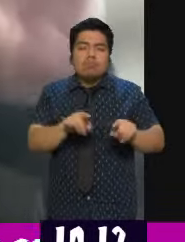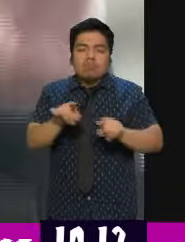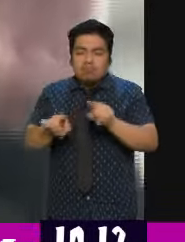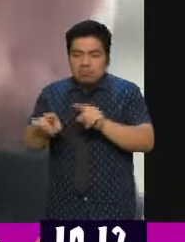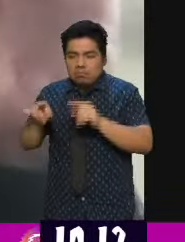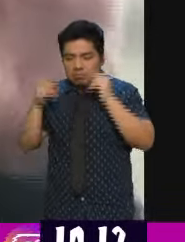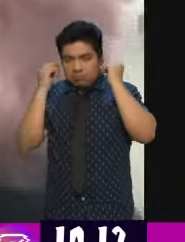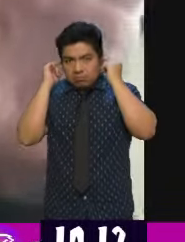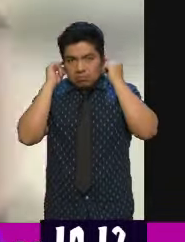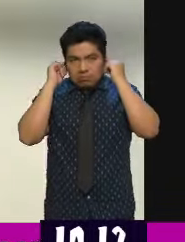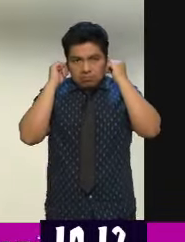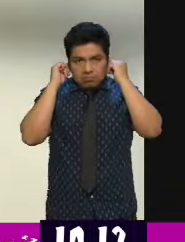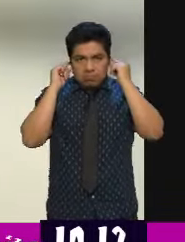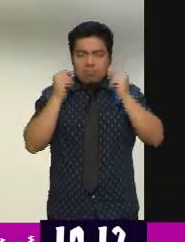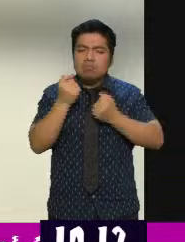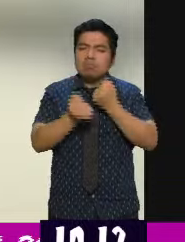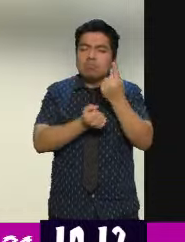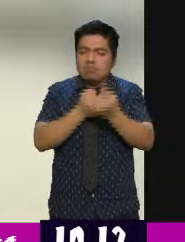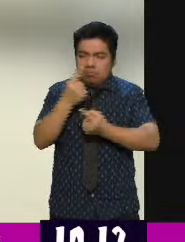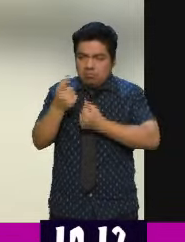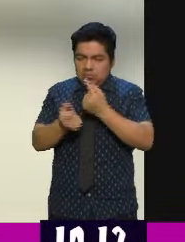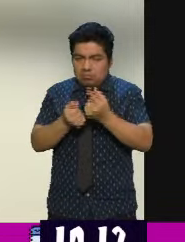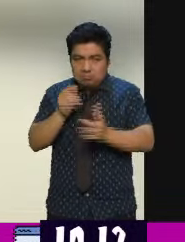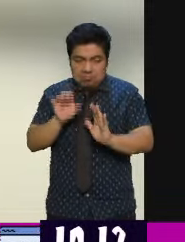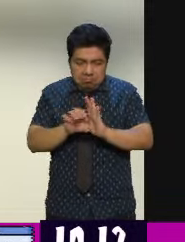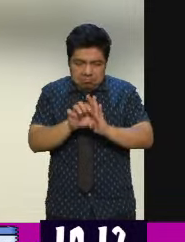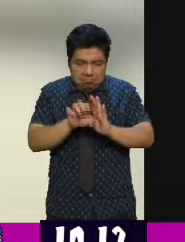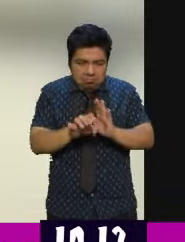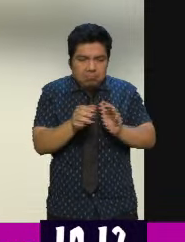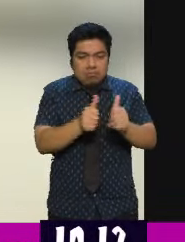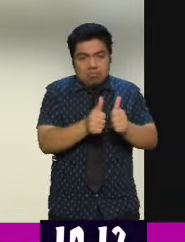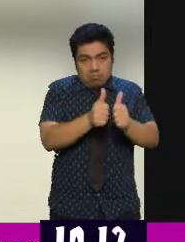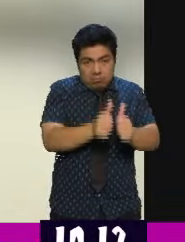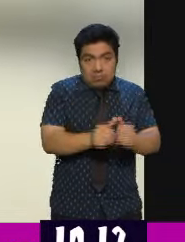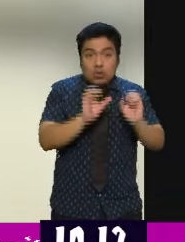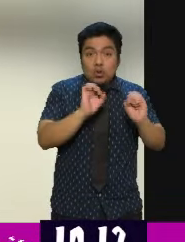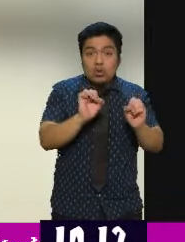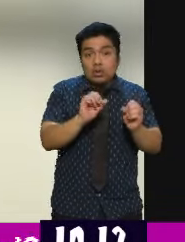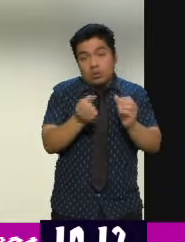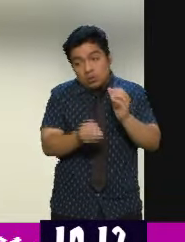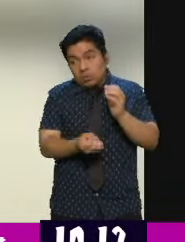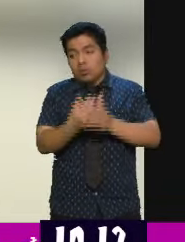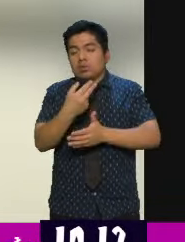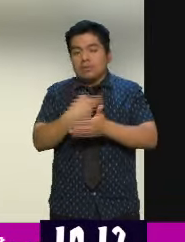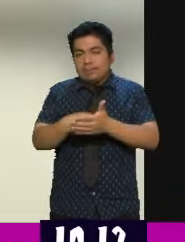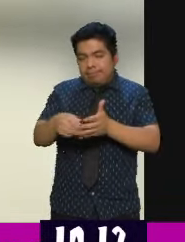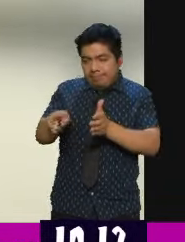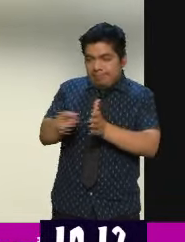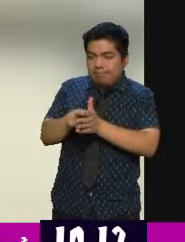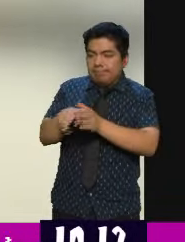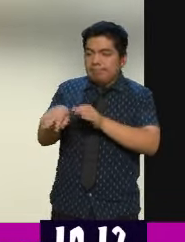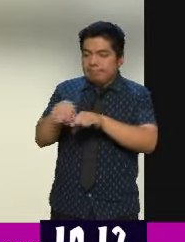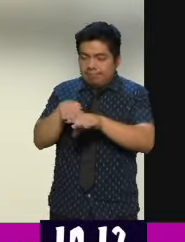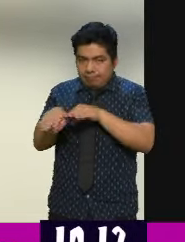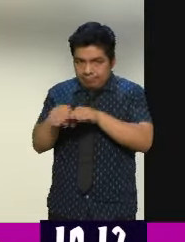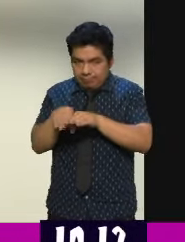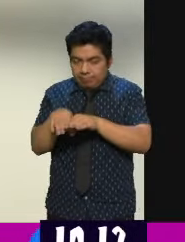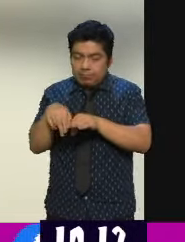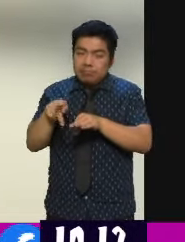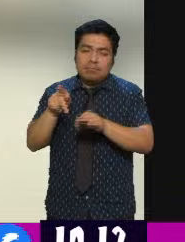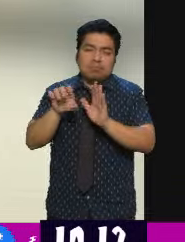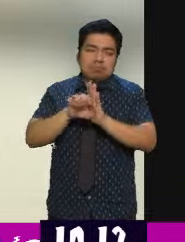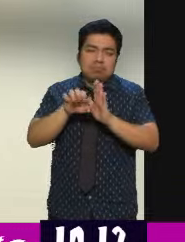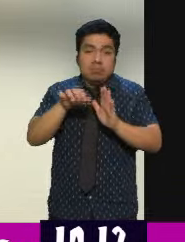no pueden parar. Hay unos que crearían otra plaza laboral. Pero como tú dices... Ese es uno de los argumentos. Pero al